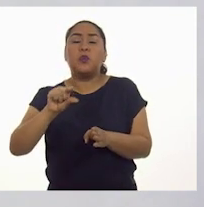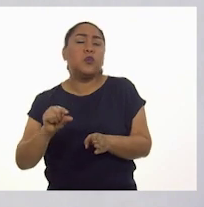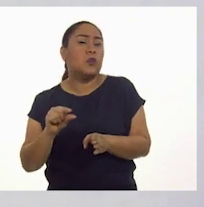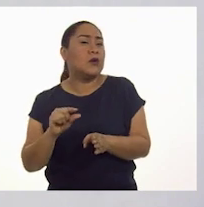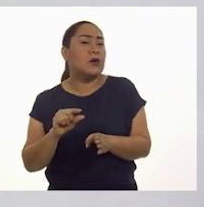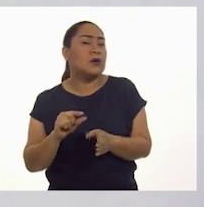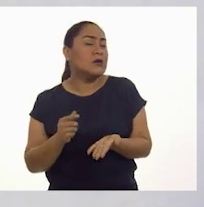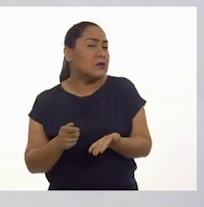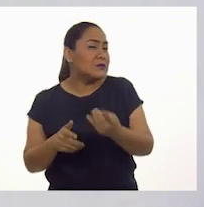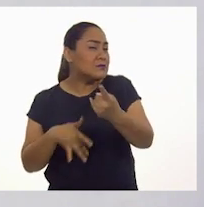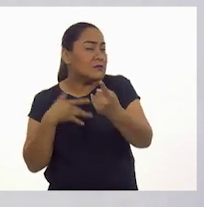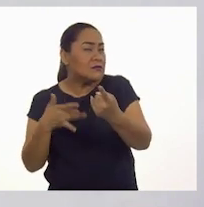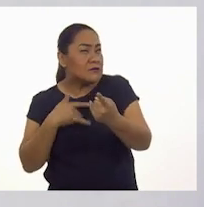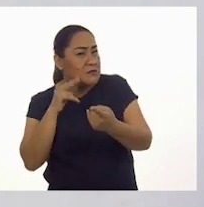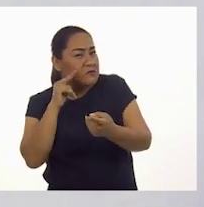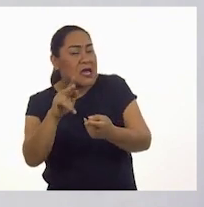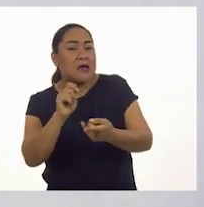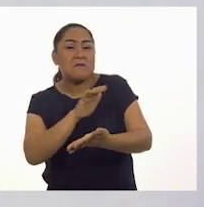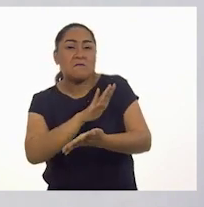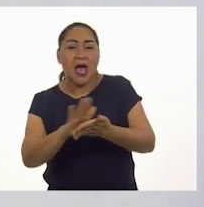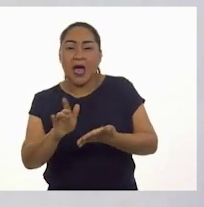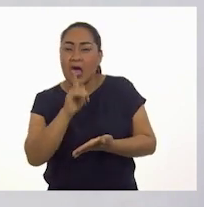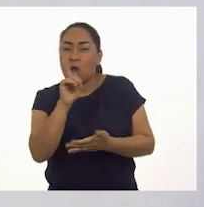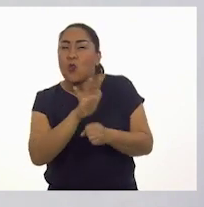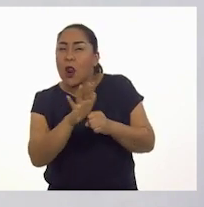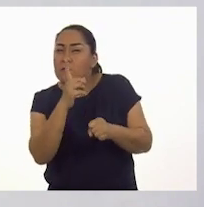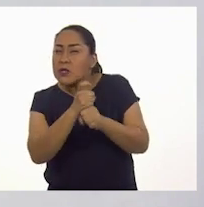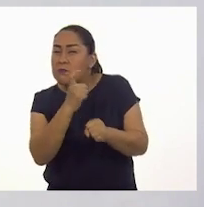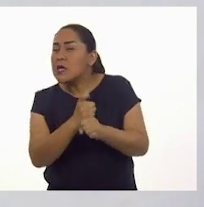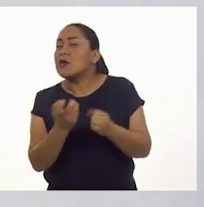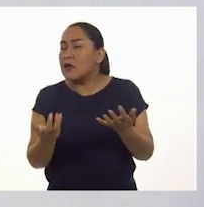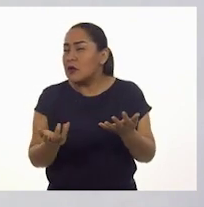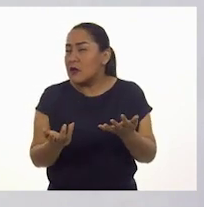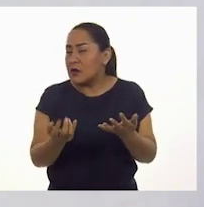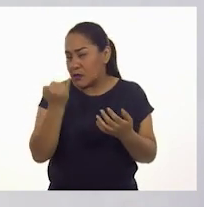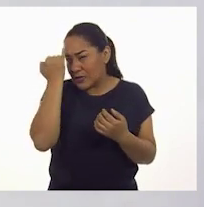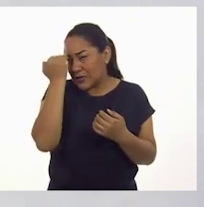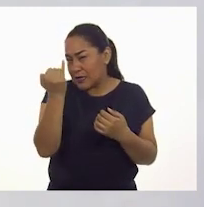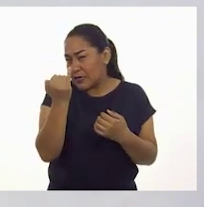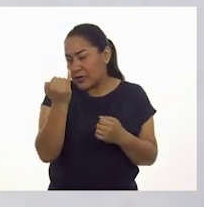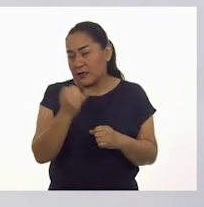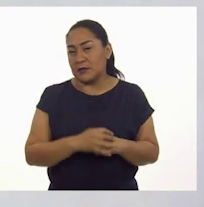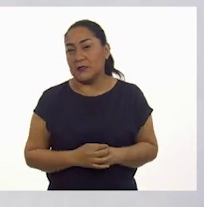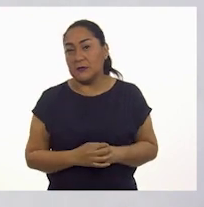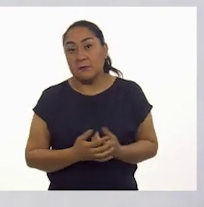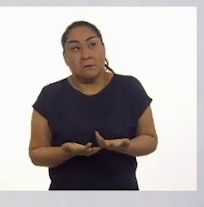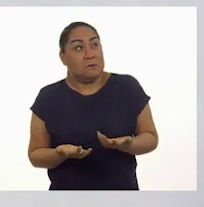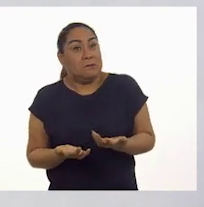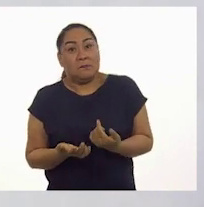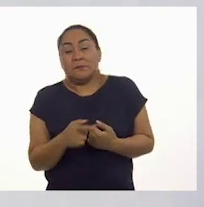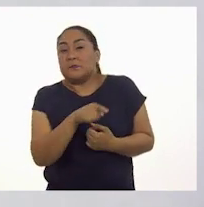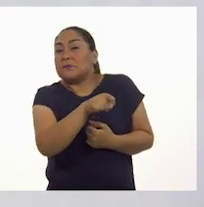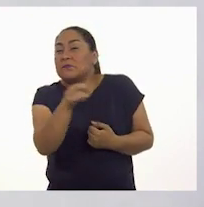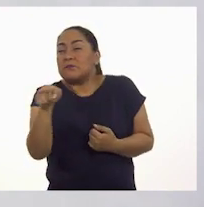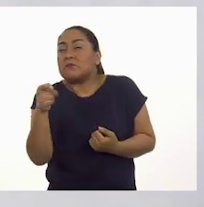estas imágenes creen que corresponde al número uno? A ver... Pues... ¿Ustedes qué dicen?